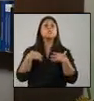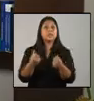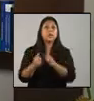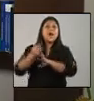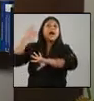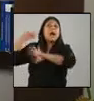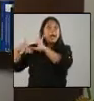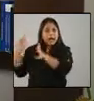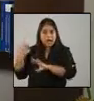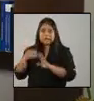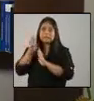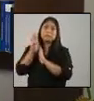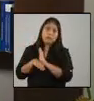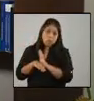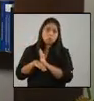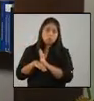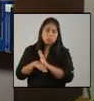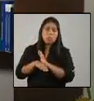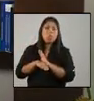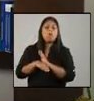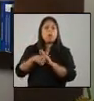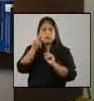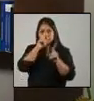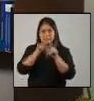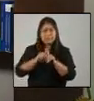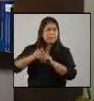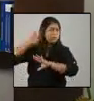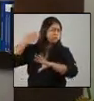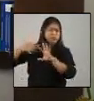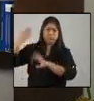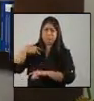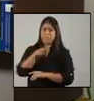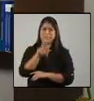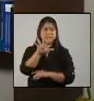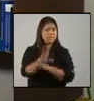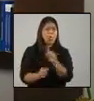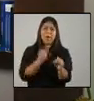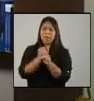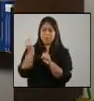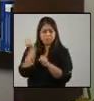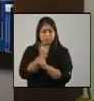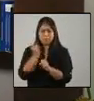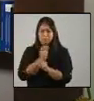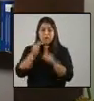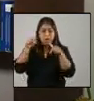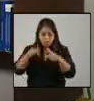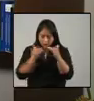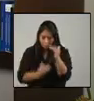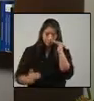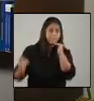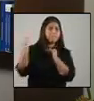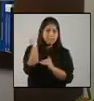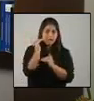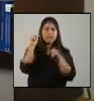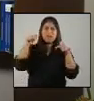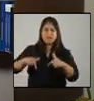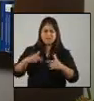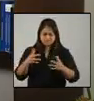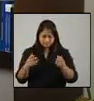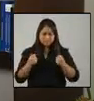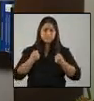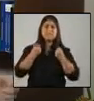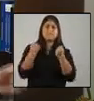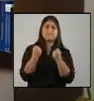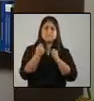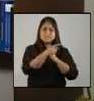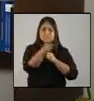había en el año pasado, que las que habían en los últimos 25 años. Pero aquí estamos, de pie, frente a